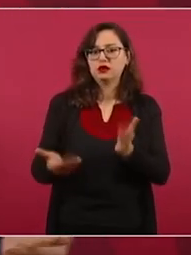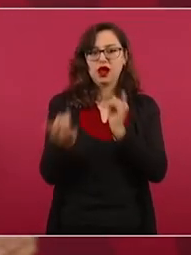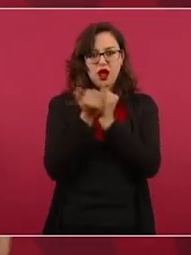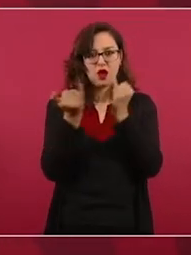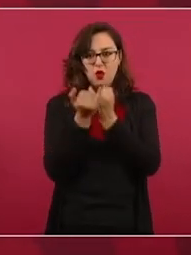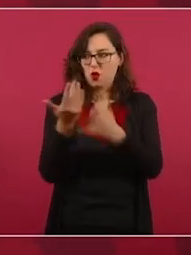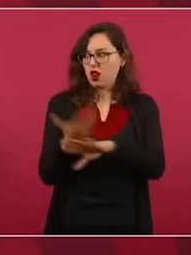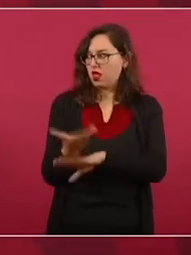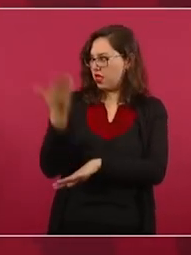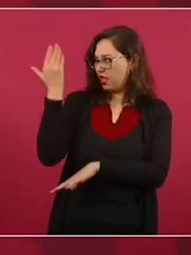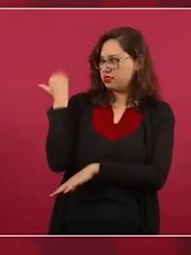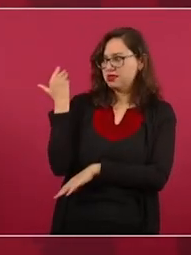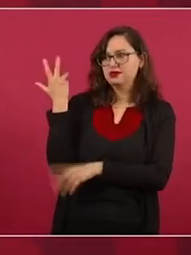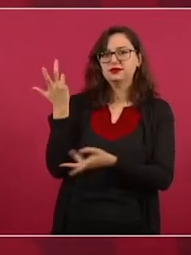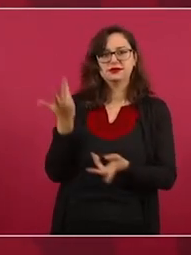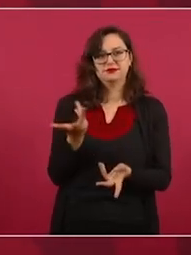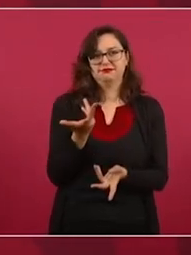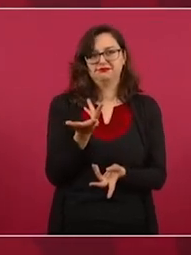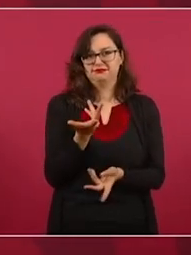antes?